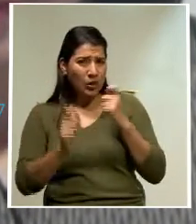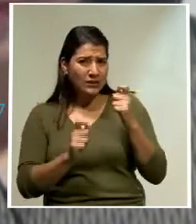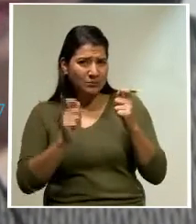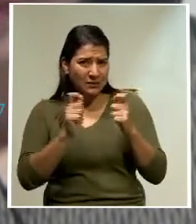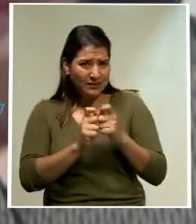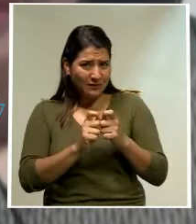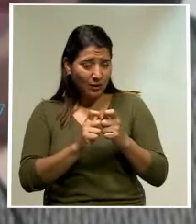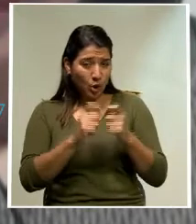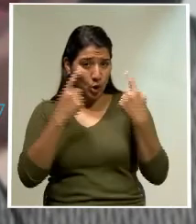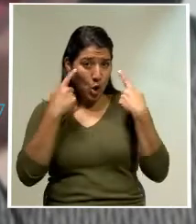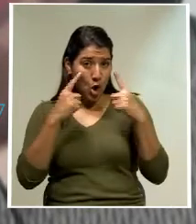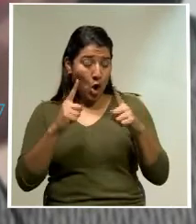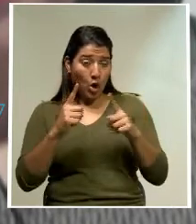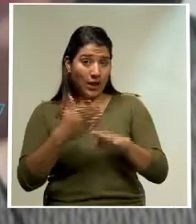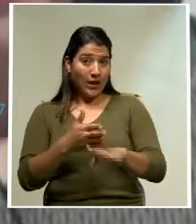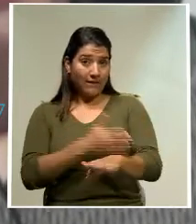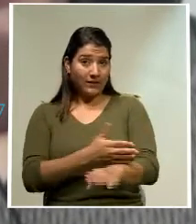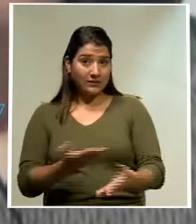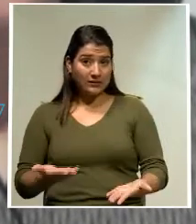atrasando?